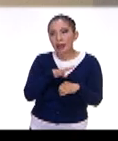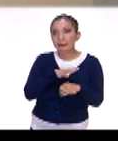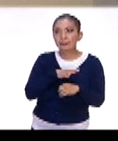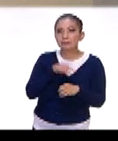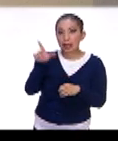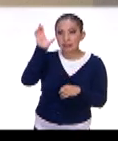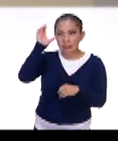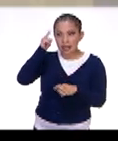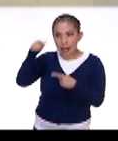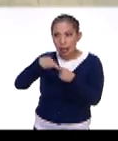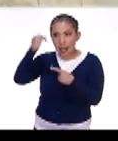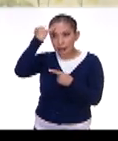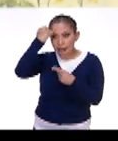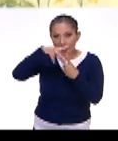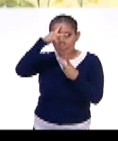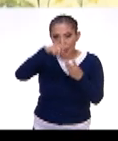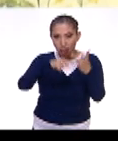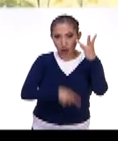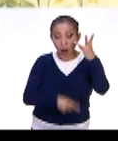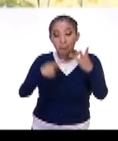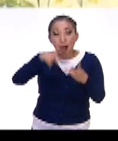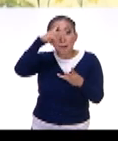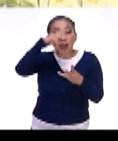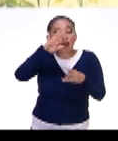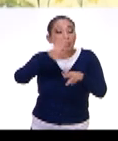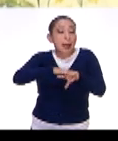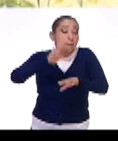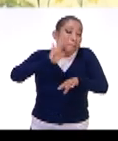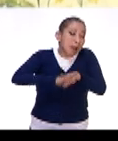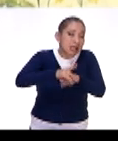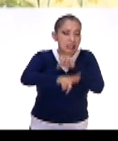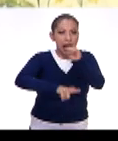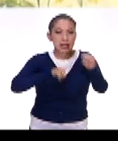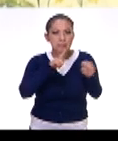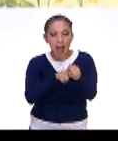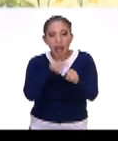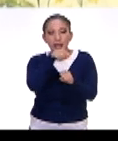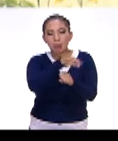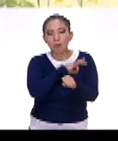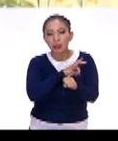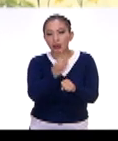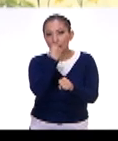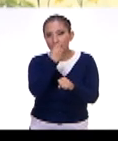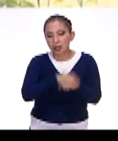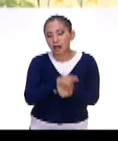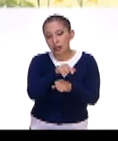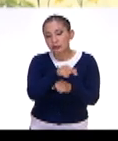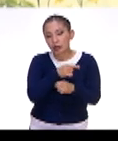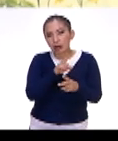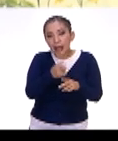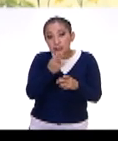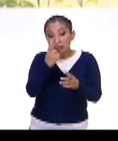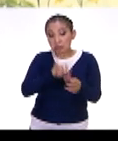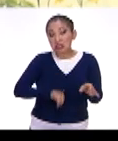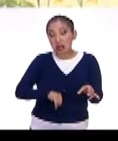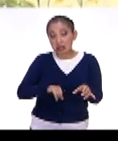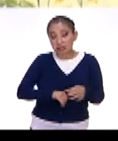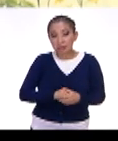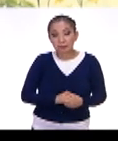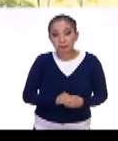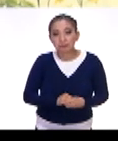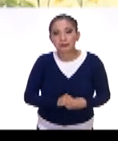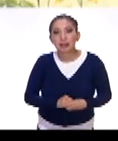Está China, la India y México, pero México tiene la mayor cantidad de especies que se consumen. Que eso suena muy interesante, ¿no?